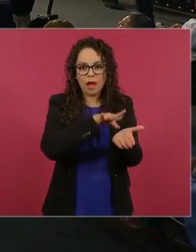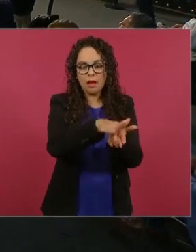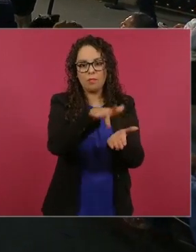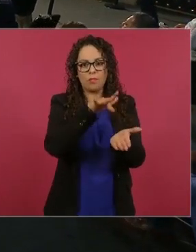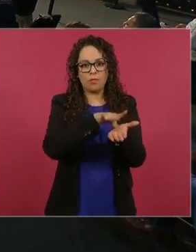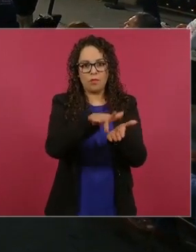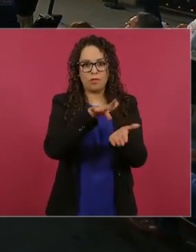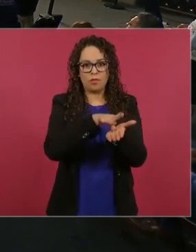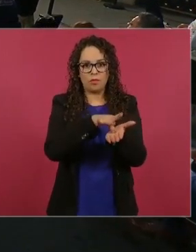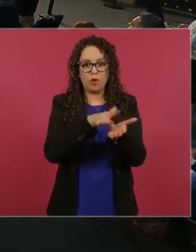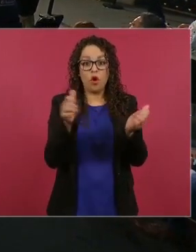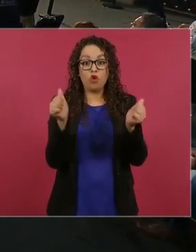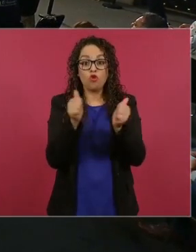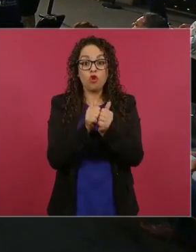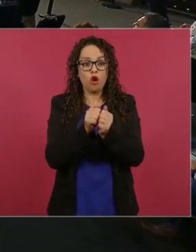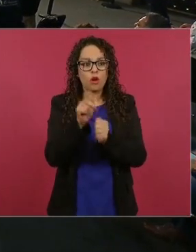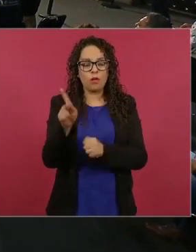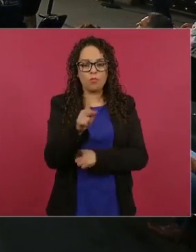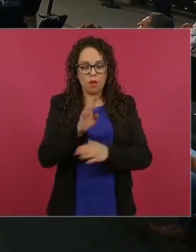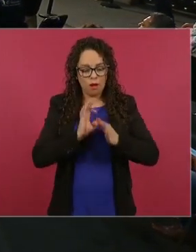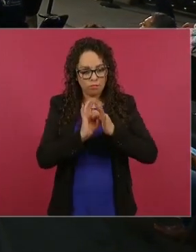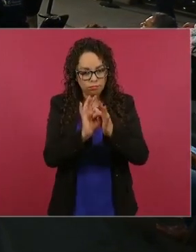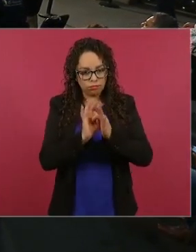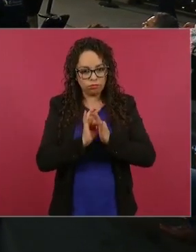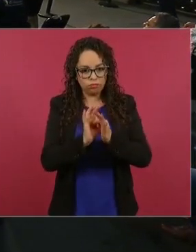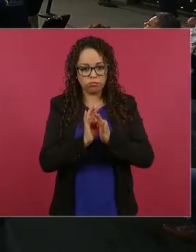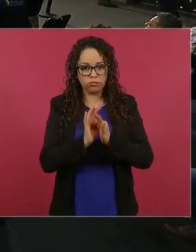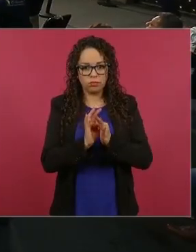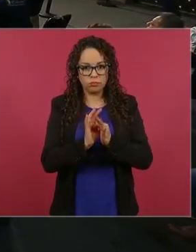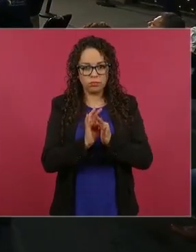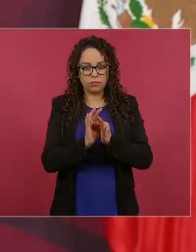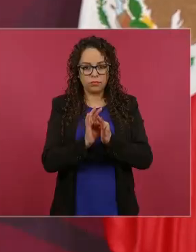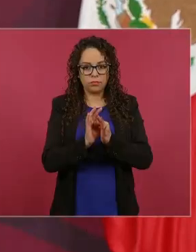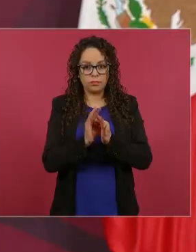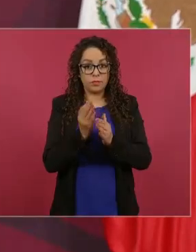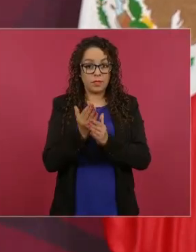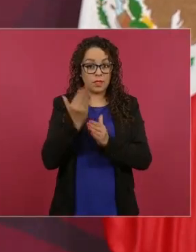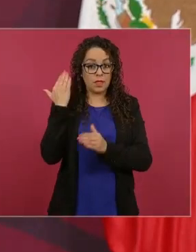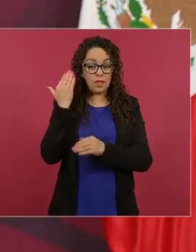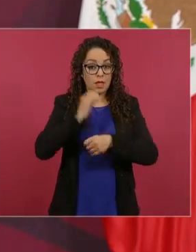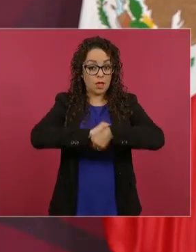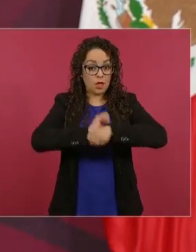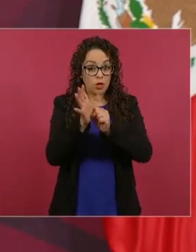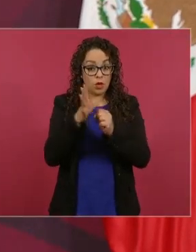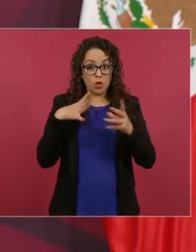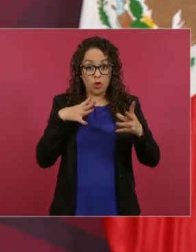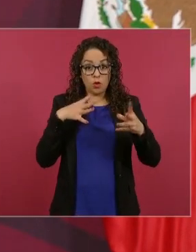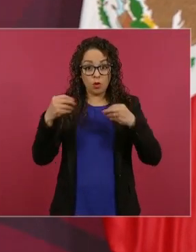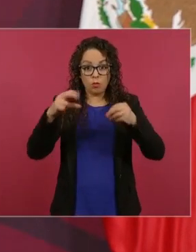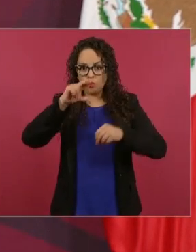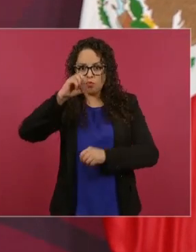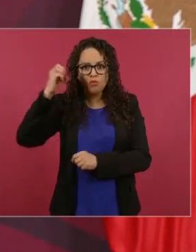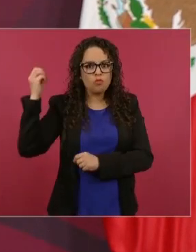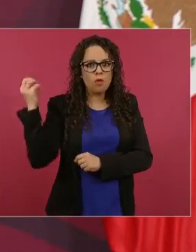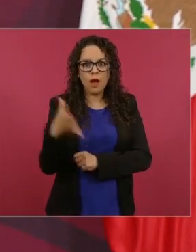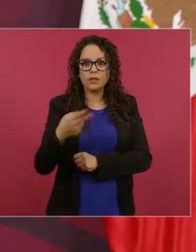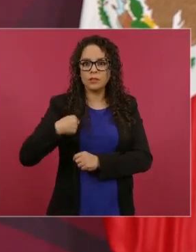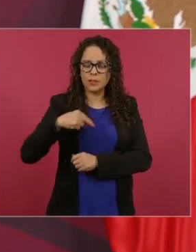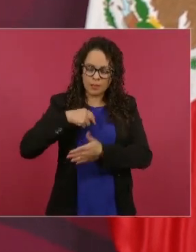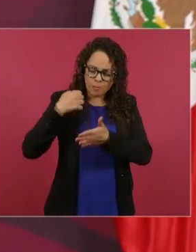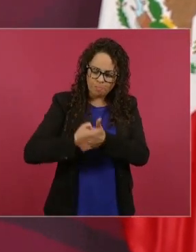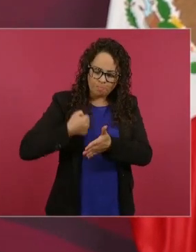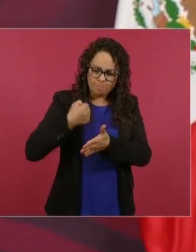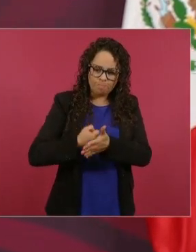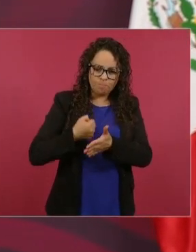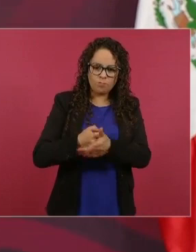pandemia se pudo reducir en nuestro gobierno la pobreza y se pudo